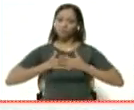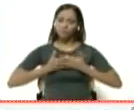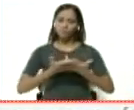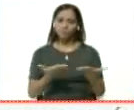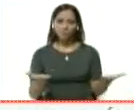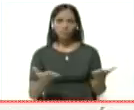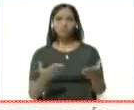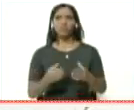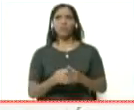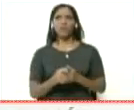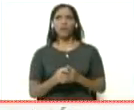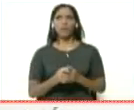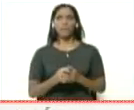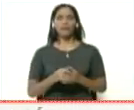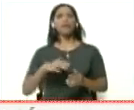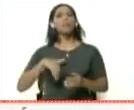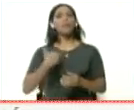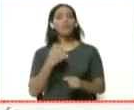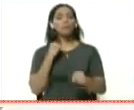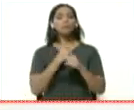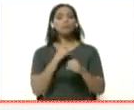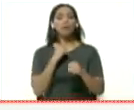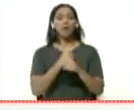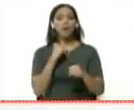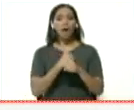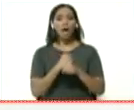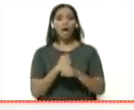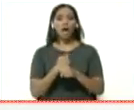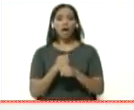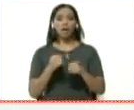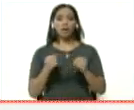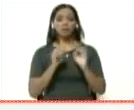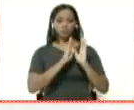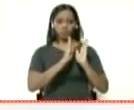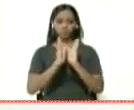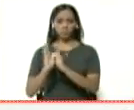para que podamos trabajar mancomunadamente.